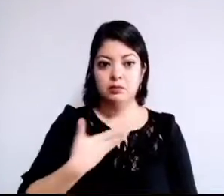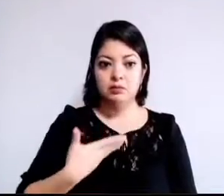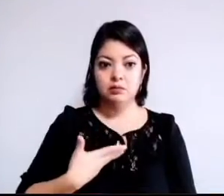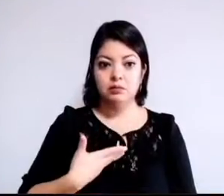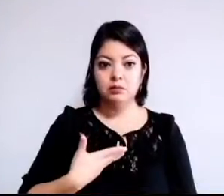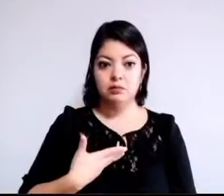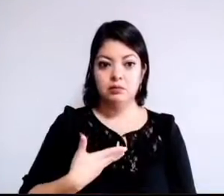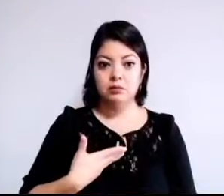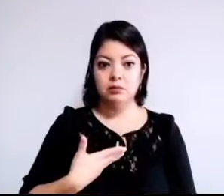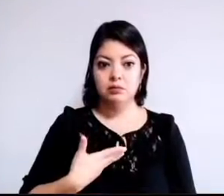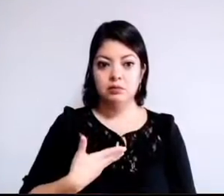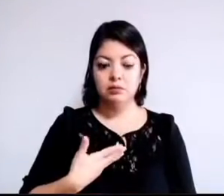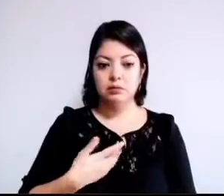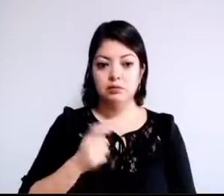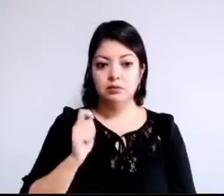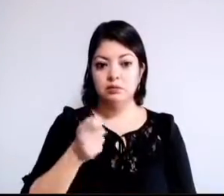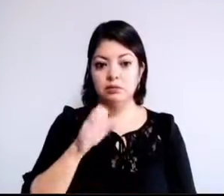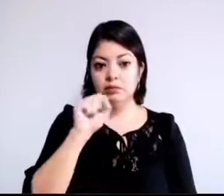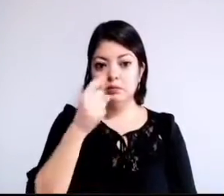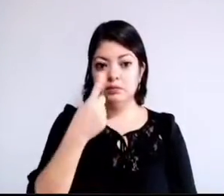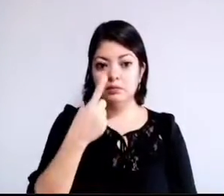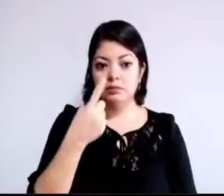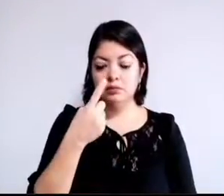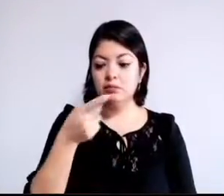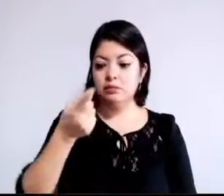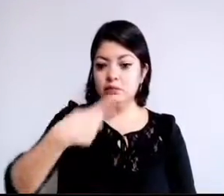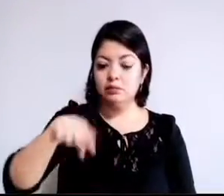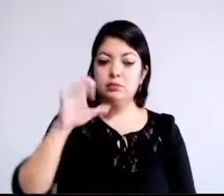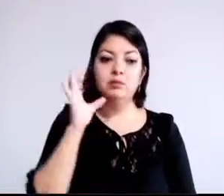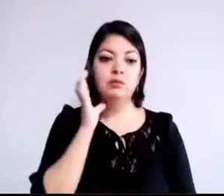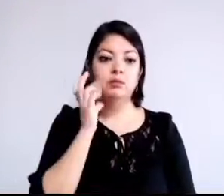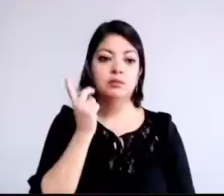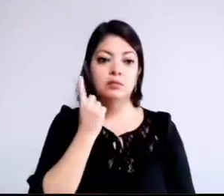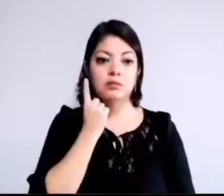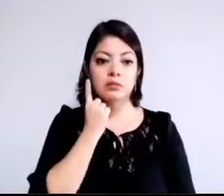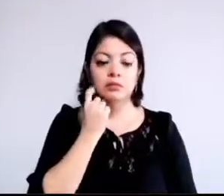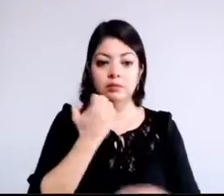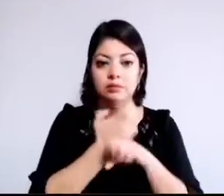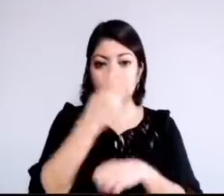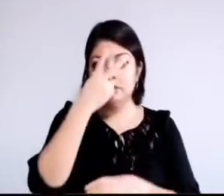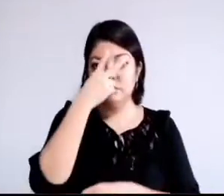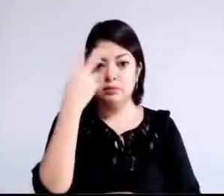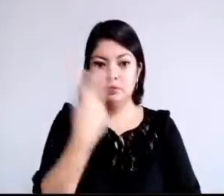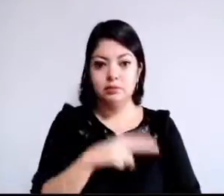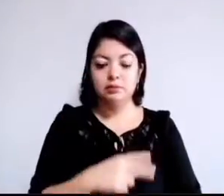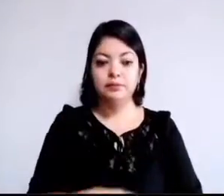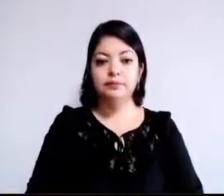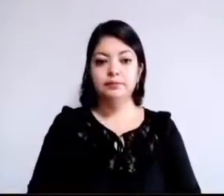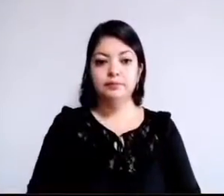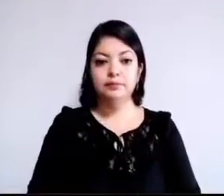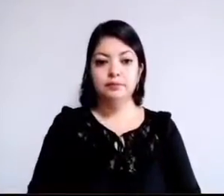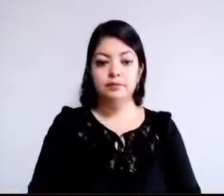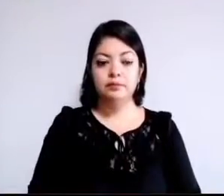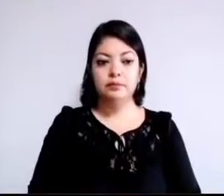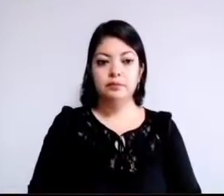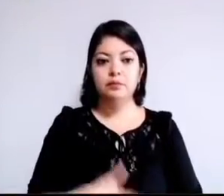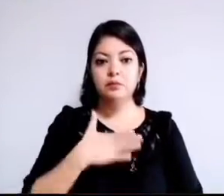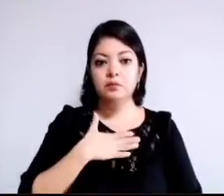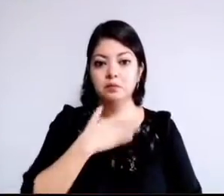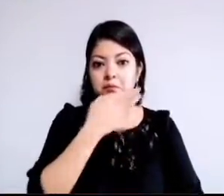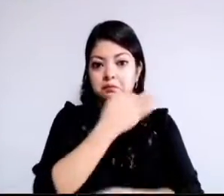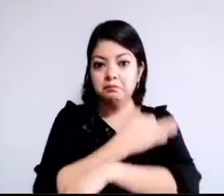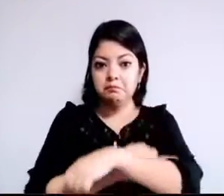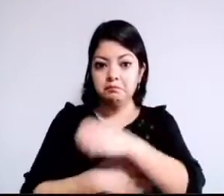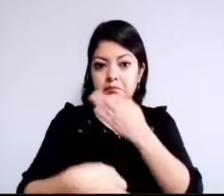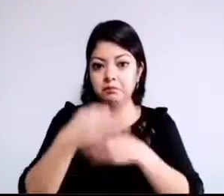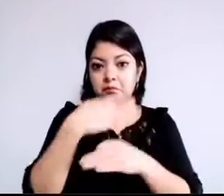61ª Legislatura del Estado Libre y Soberano de México. Muy buenas tardes, tengan